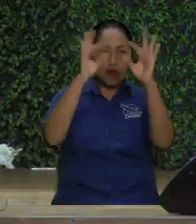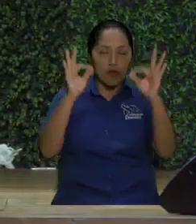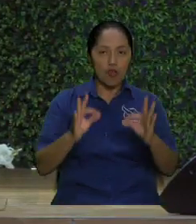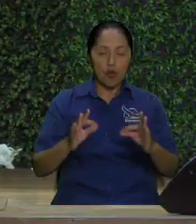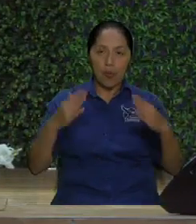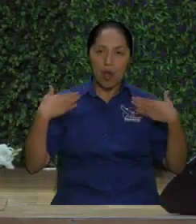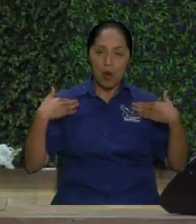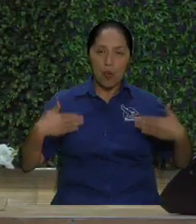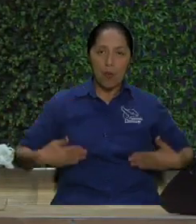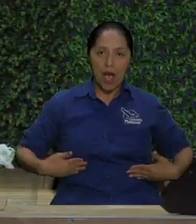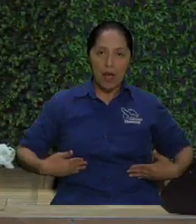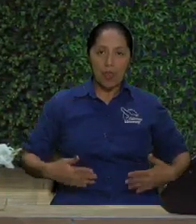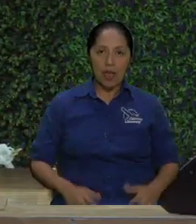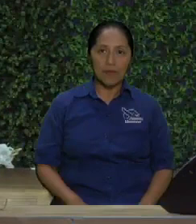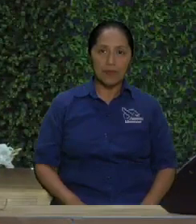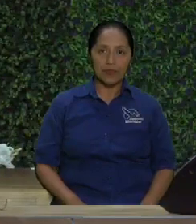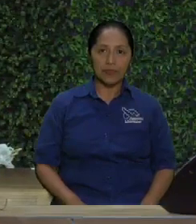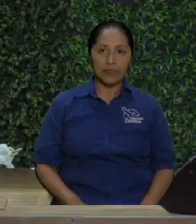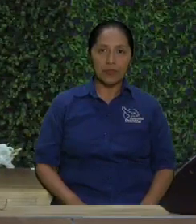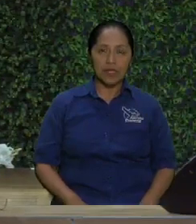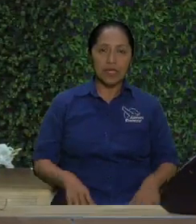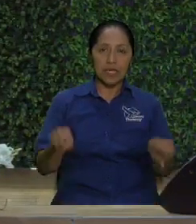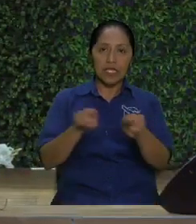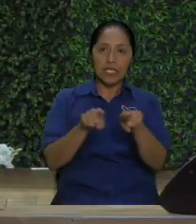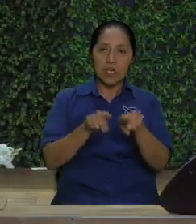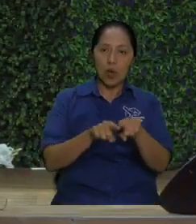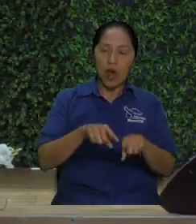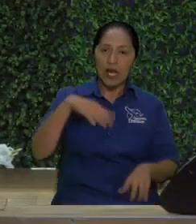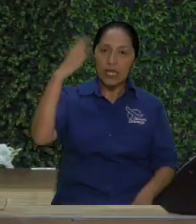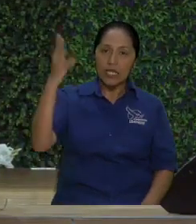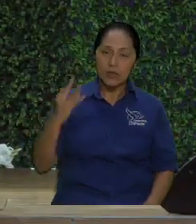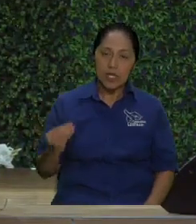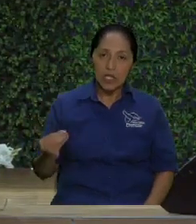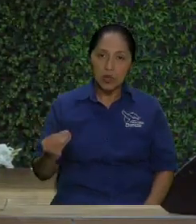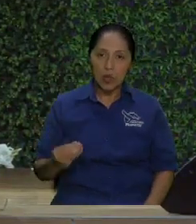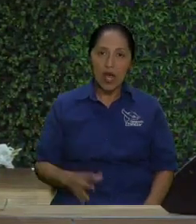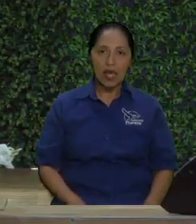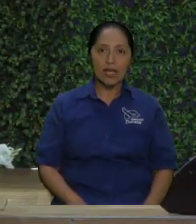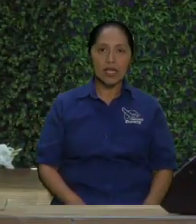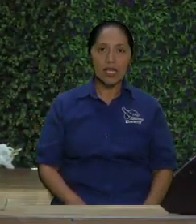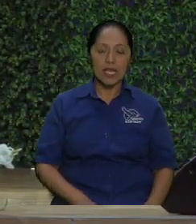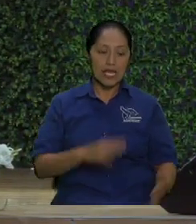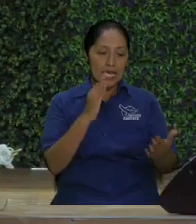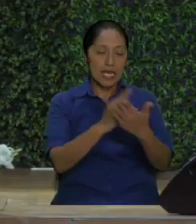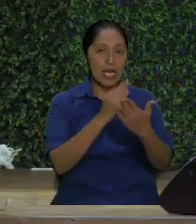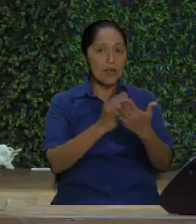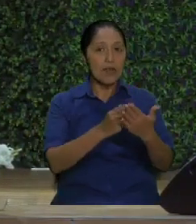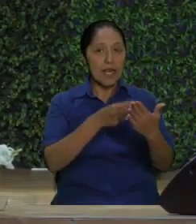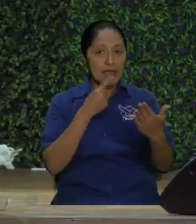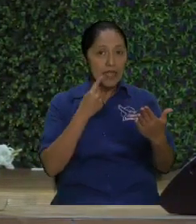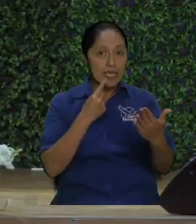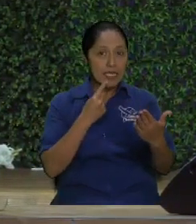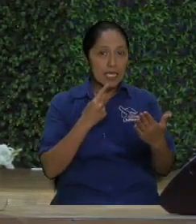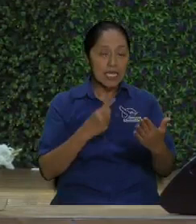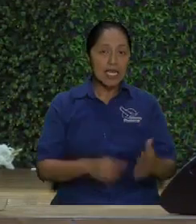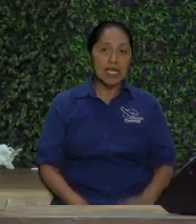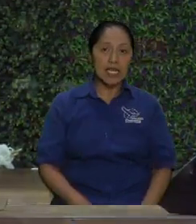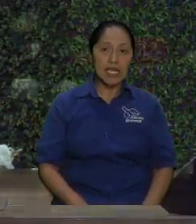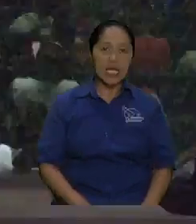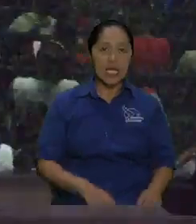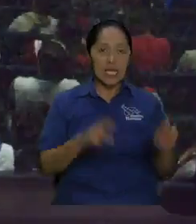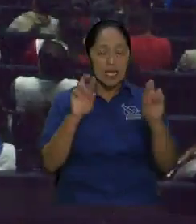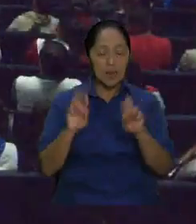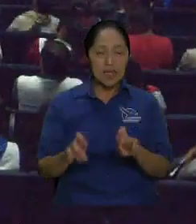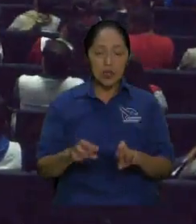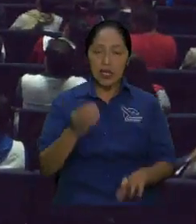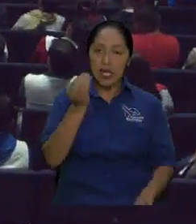Biblia, también le hemos leído esos versículos aquí con todos, que el que come, para el Señor come, porque le da gracias a Dios. Y